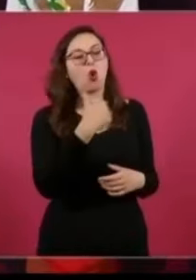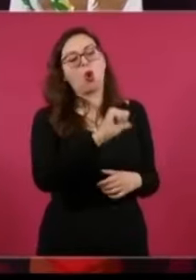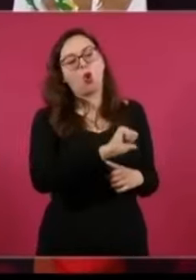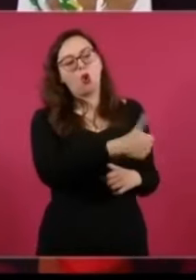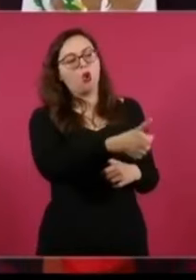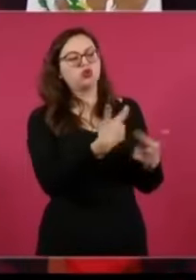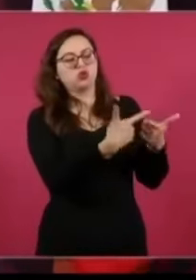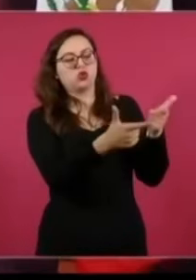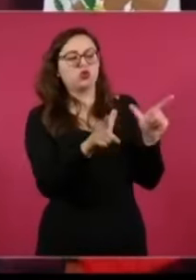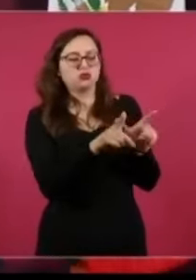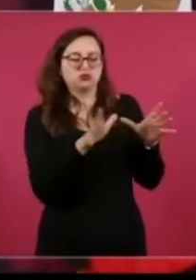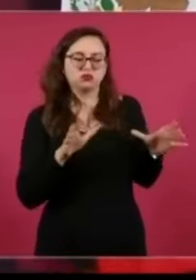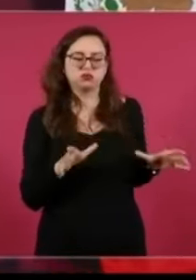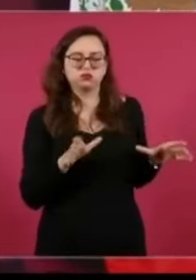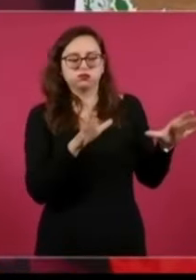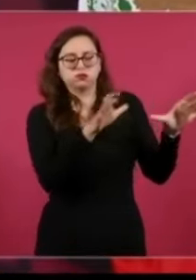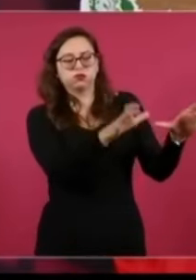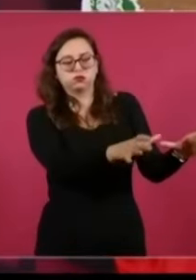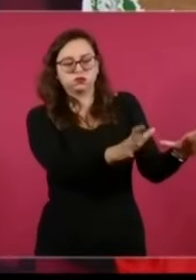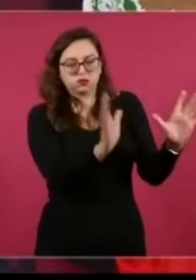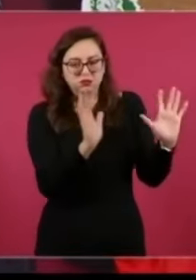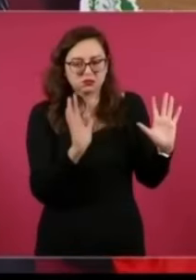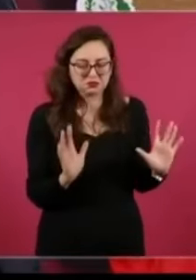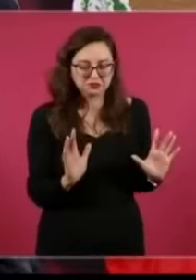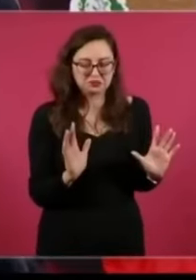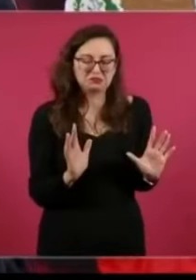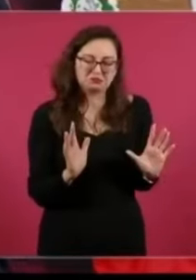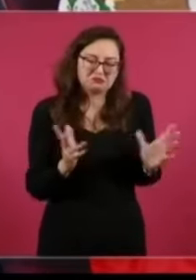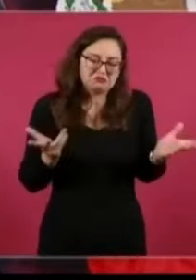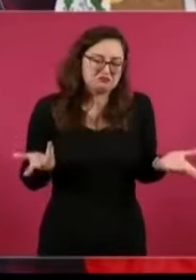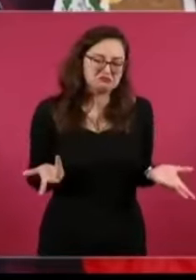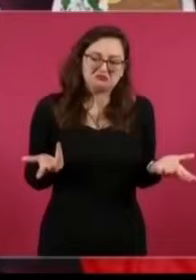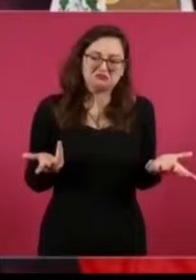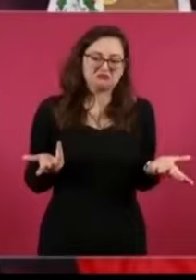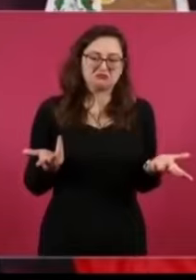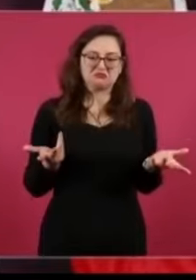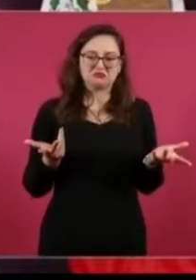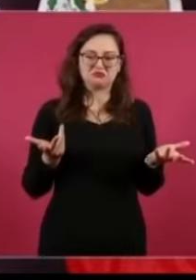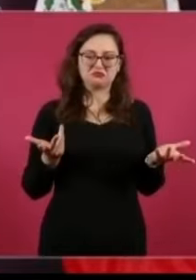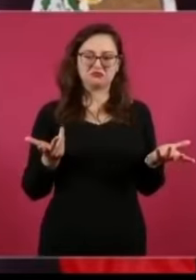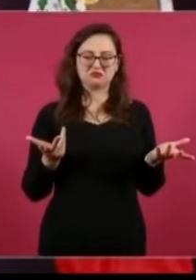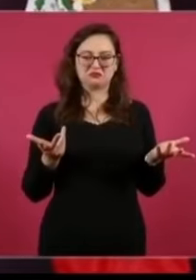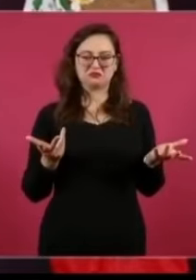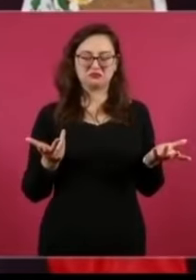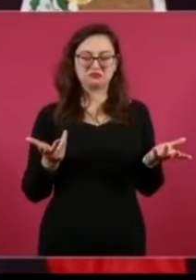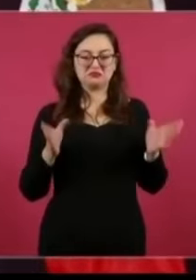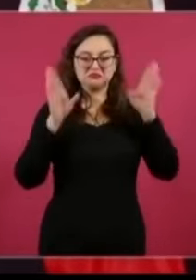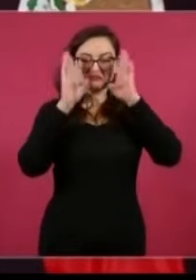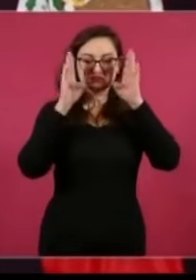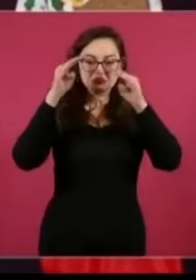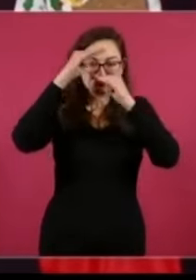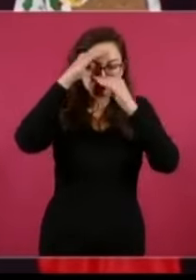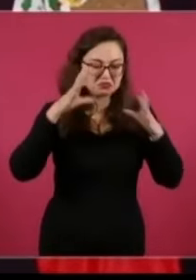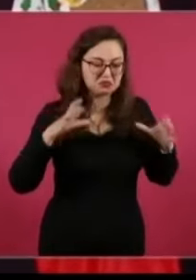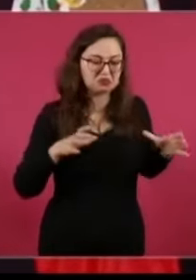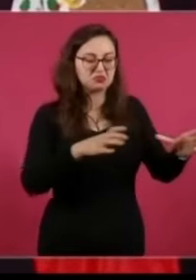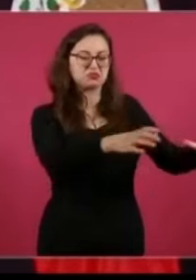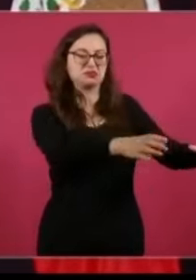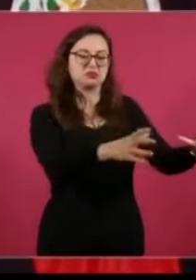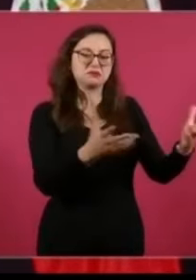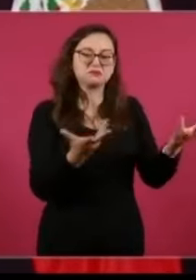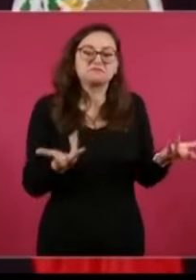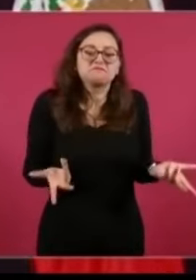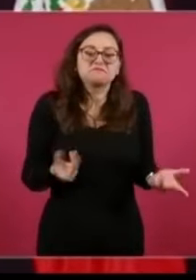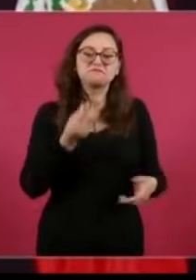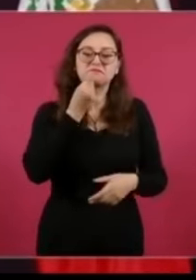no sé si de la 4T, Enrique Peña Nieto, que fue cuando nosotros nacimos durante los tres años últimos del